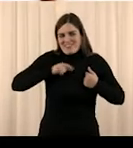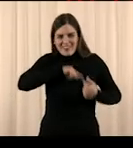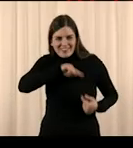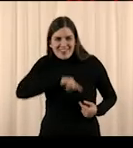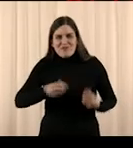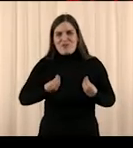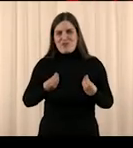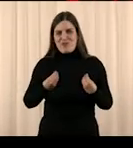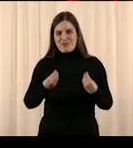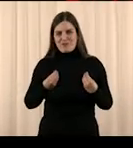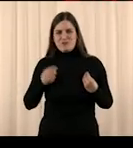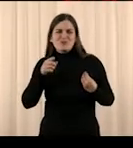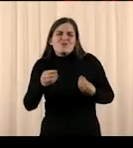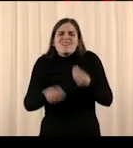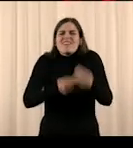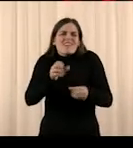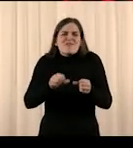¿Qué vas a hacer?